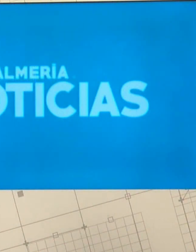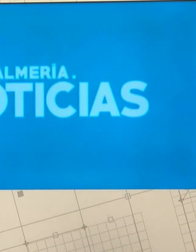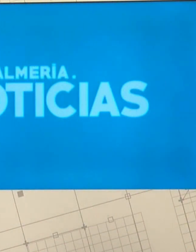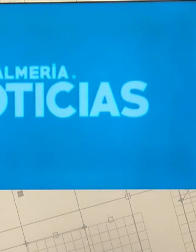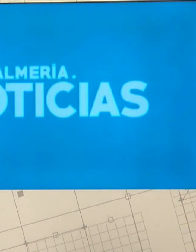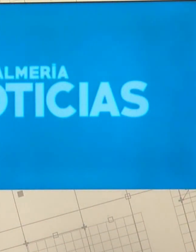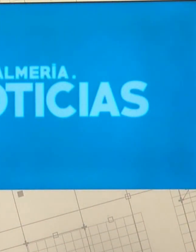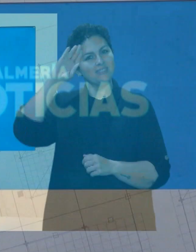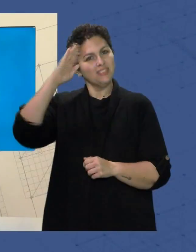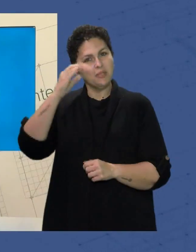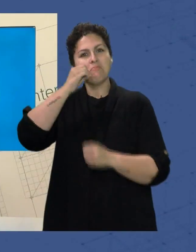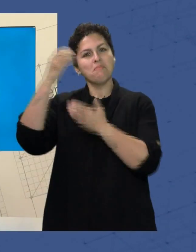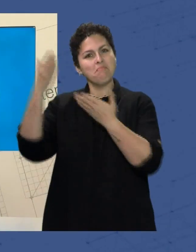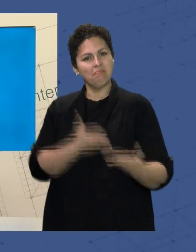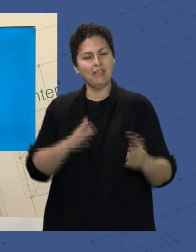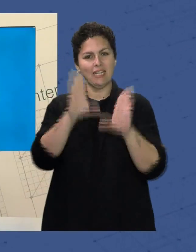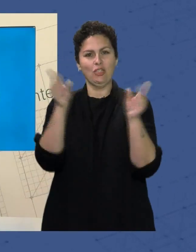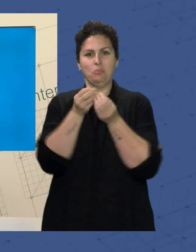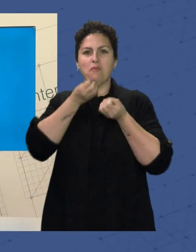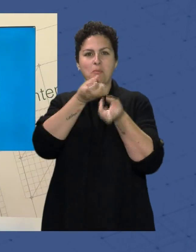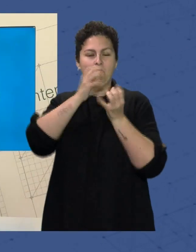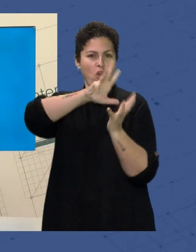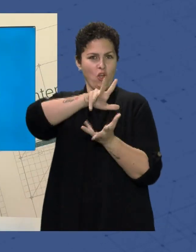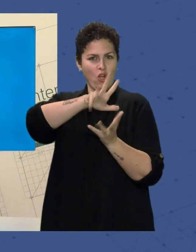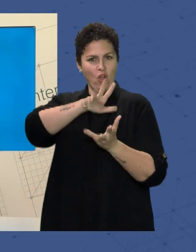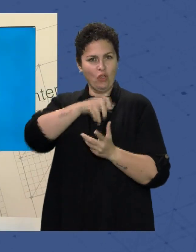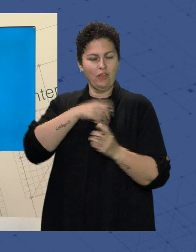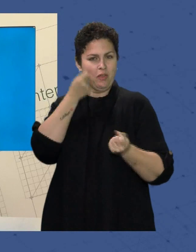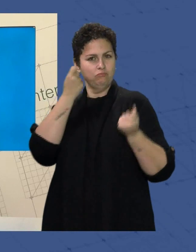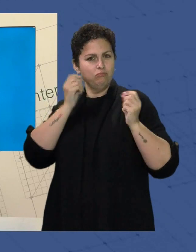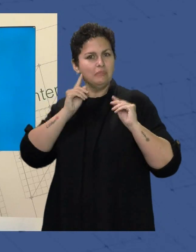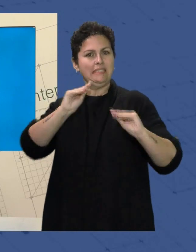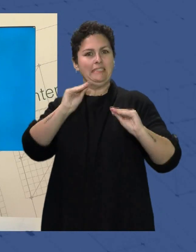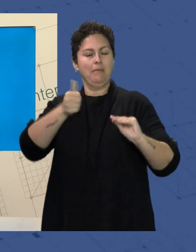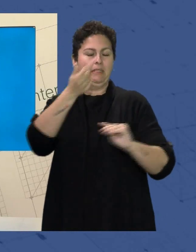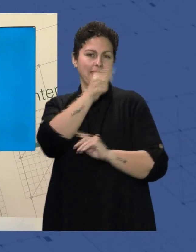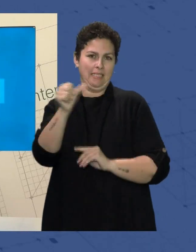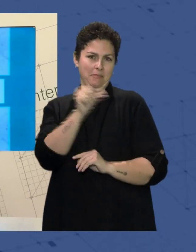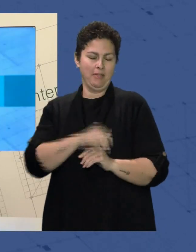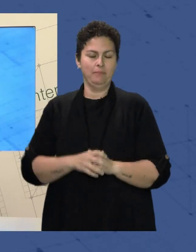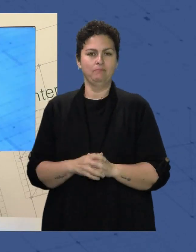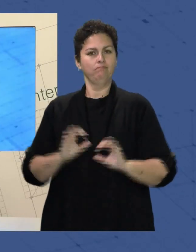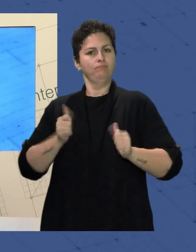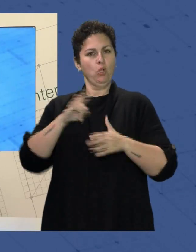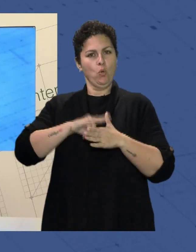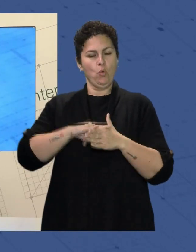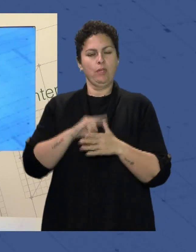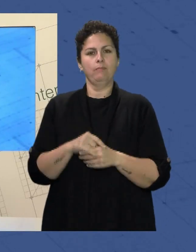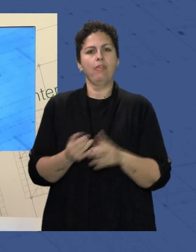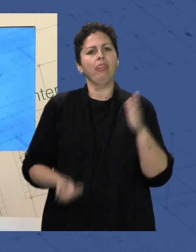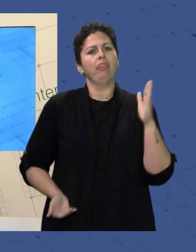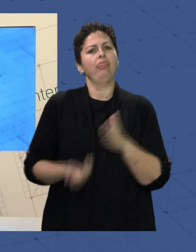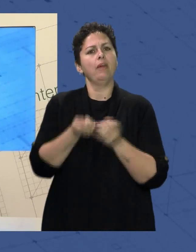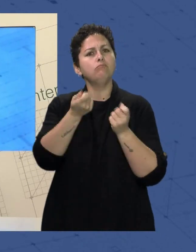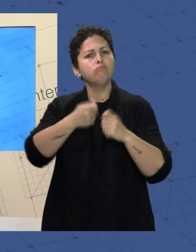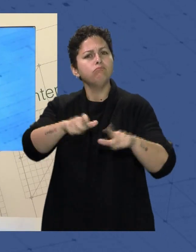Un saludo, bienvenidos al resumen informativo de las noticias más destacadas de la semana. Comenzamos con el lunes, día en el que tuvimos